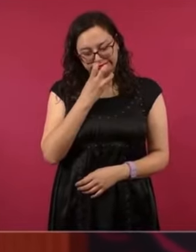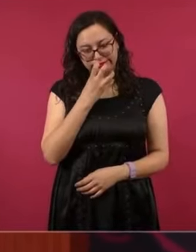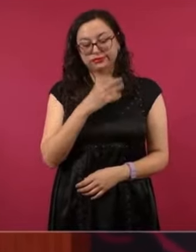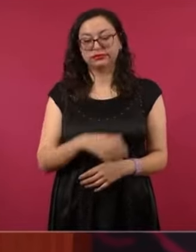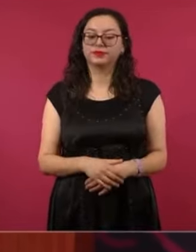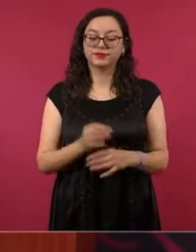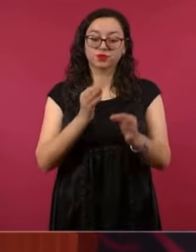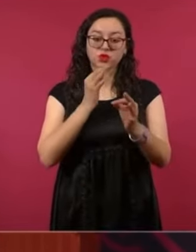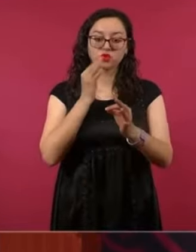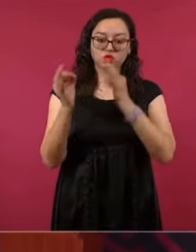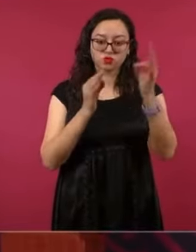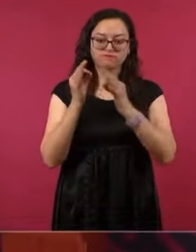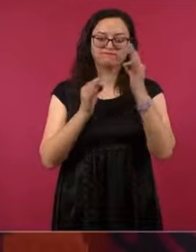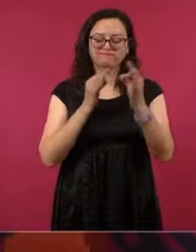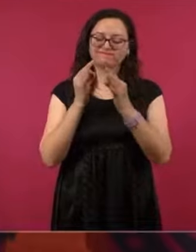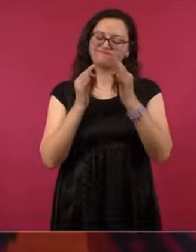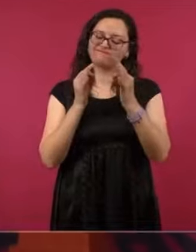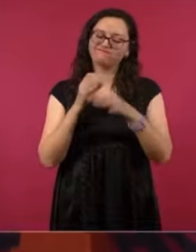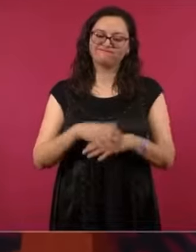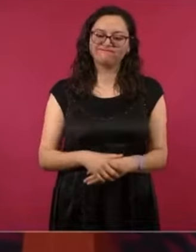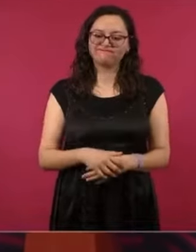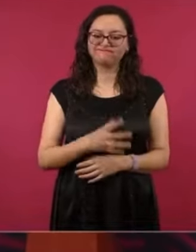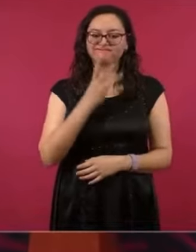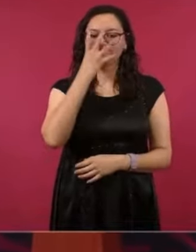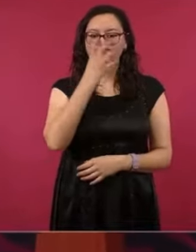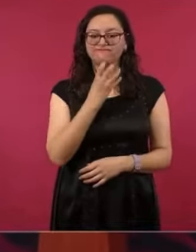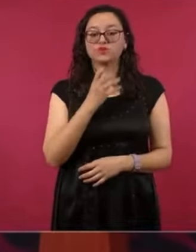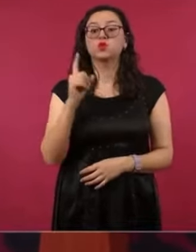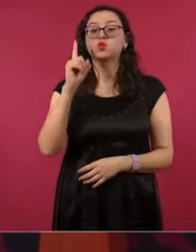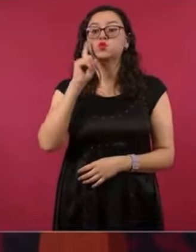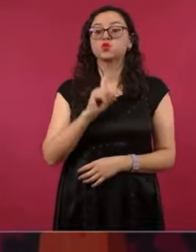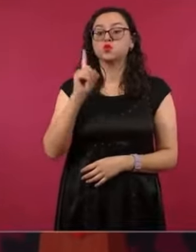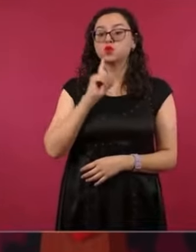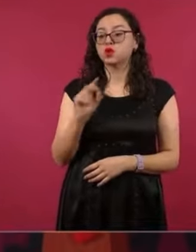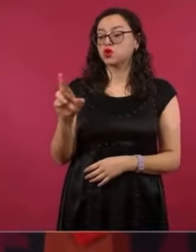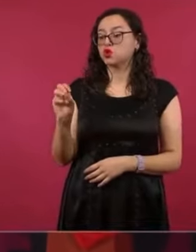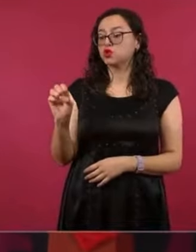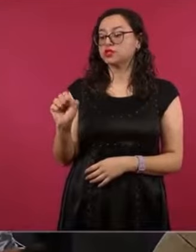Rosalinda López Hernández,